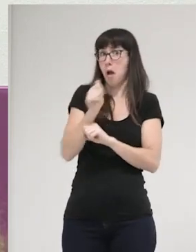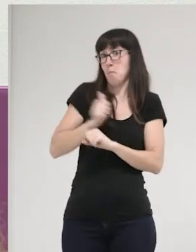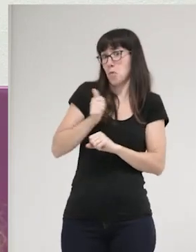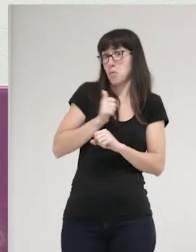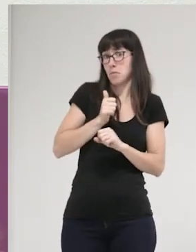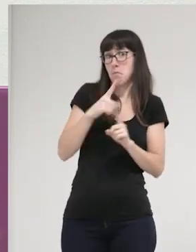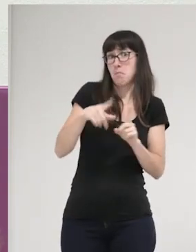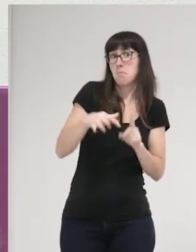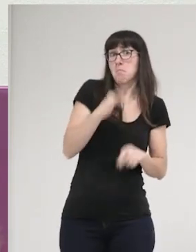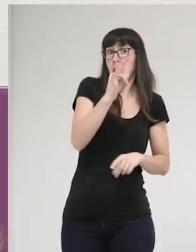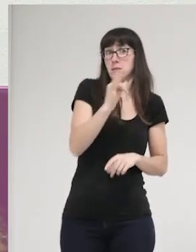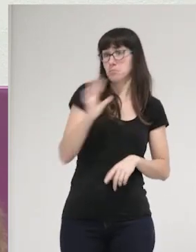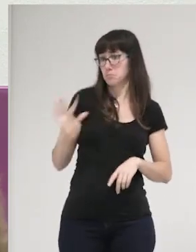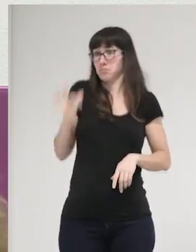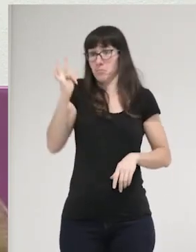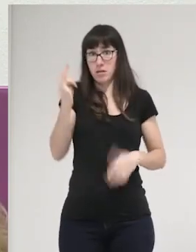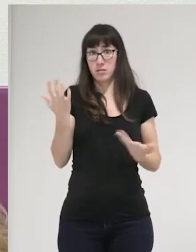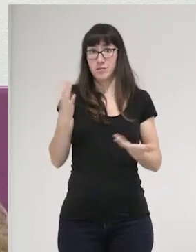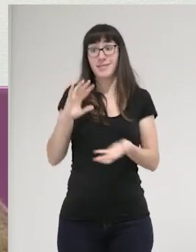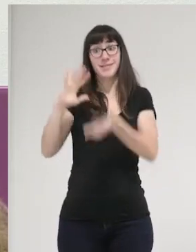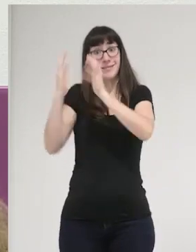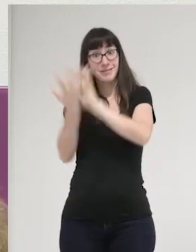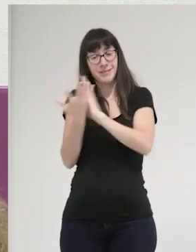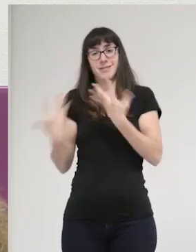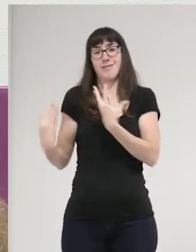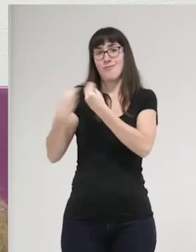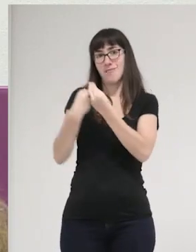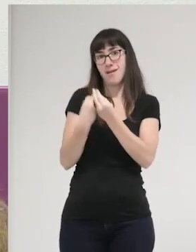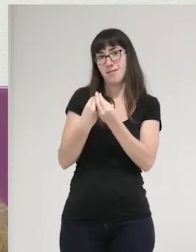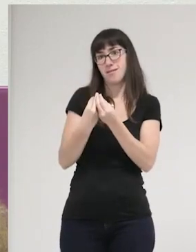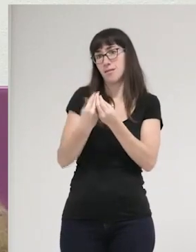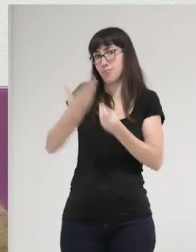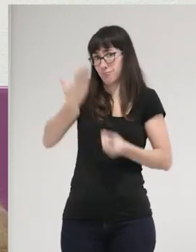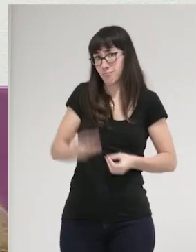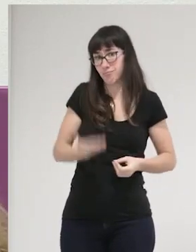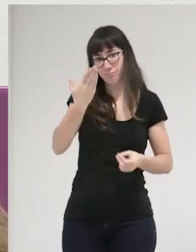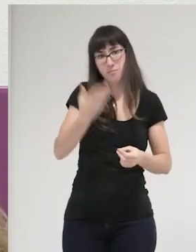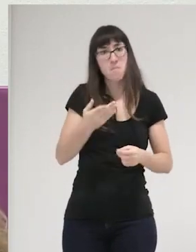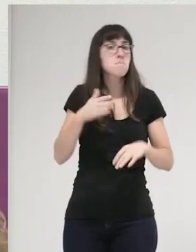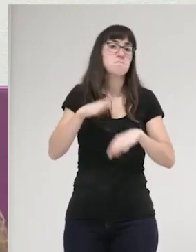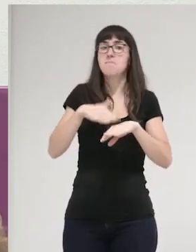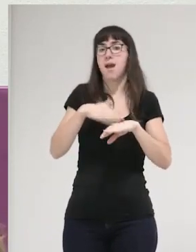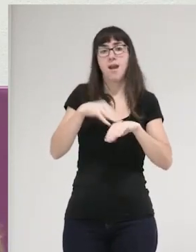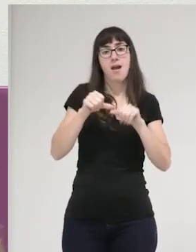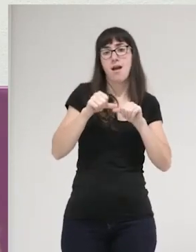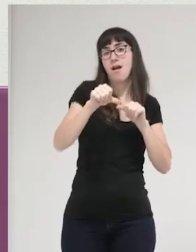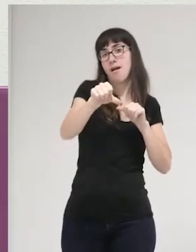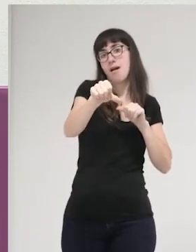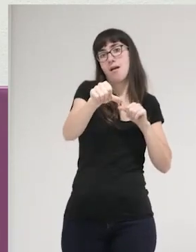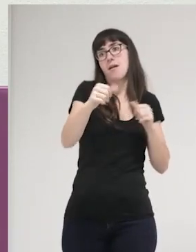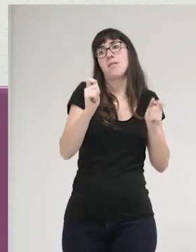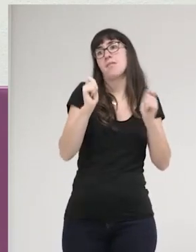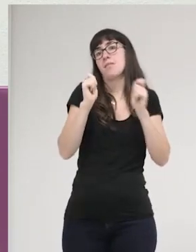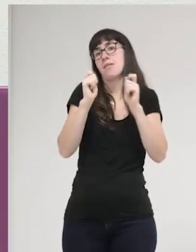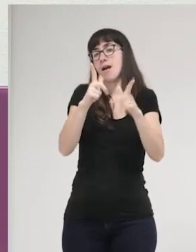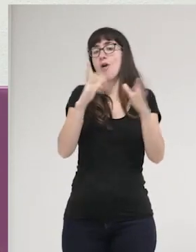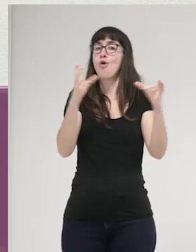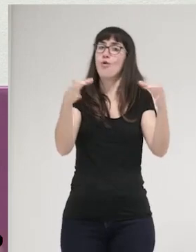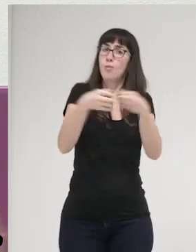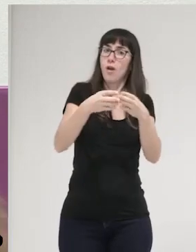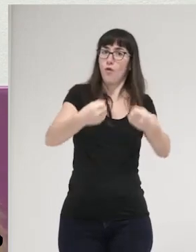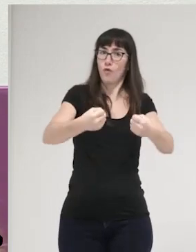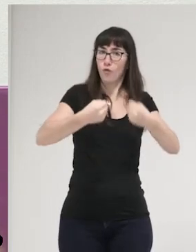y que acompañar esa transformación es imprescindible para, de alguna forma, generar comunidades